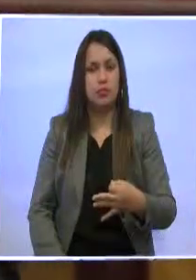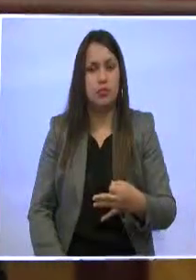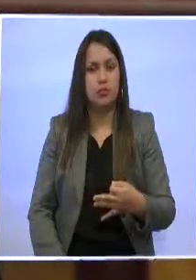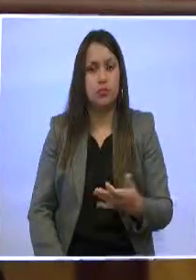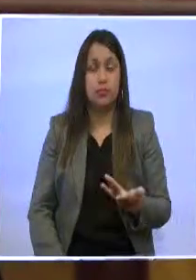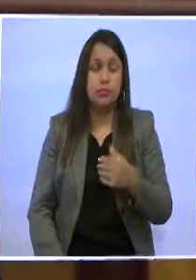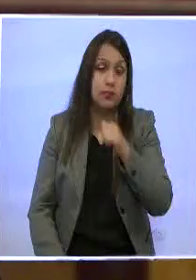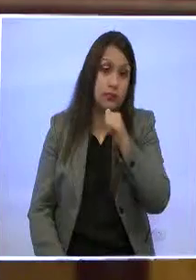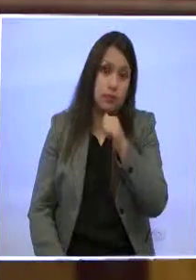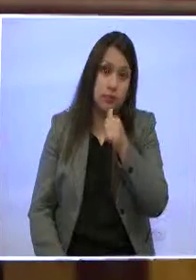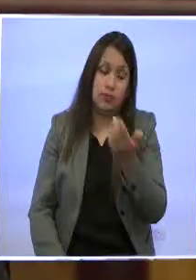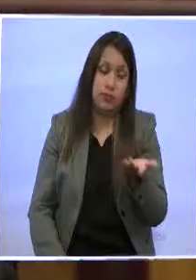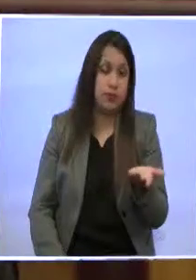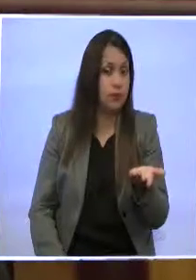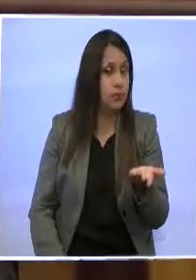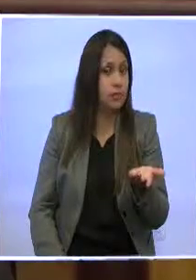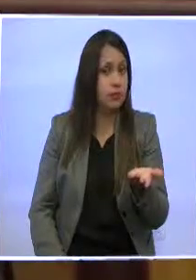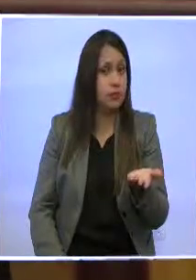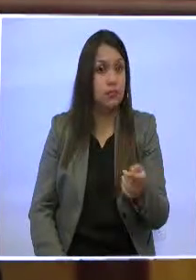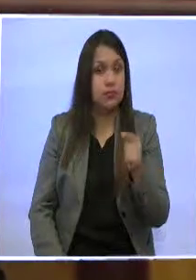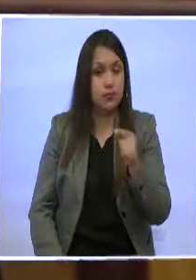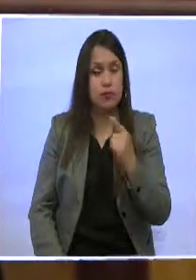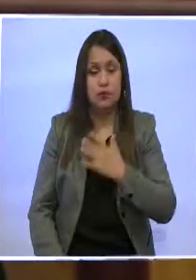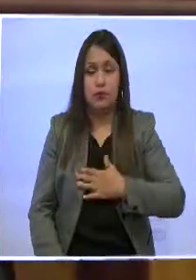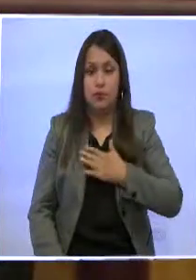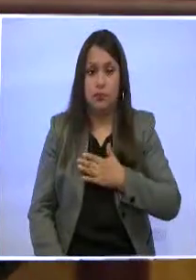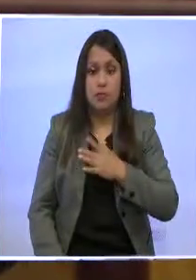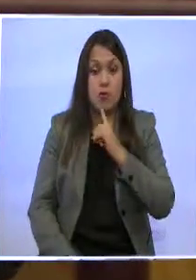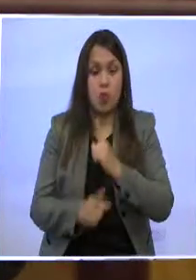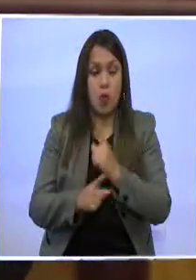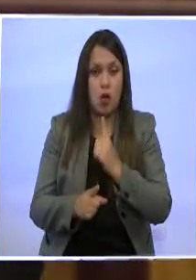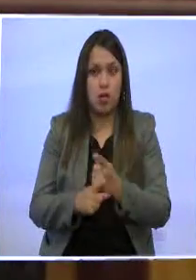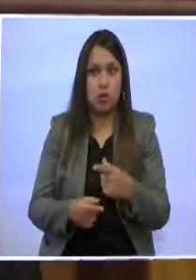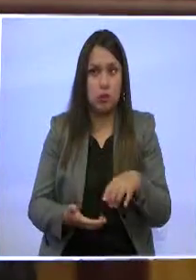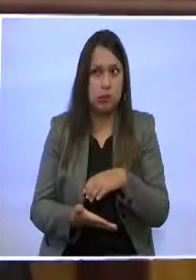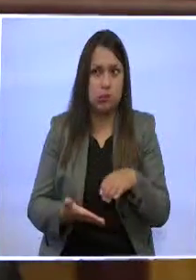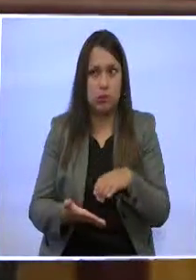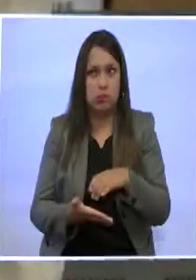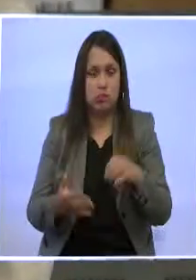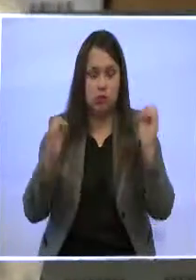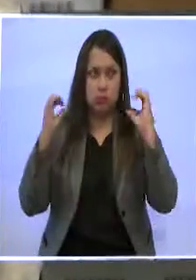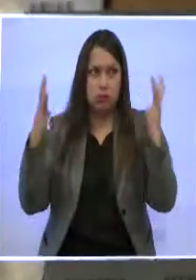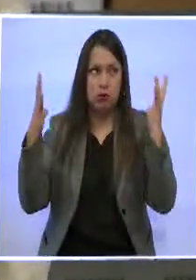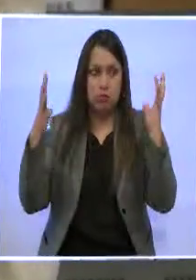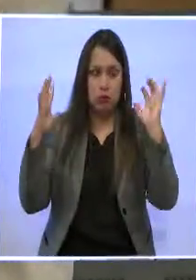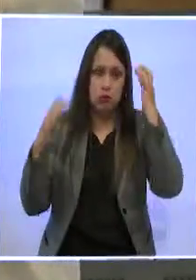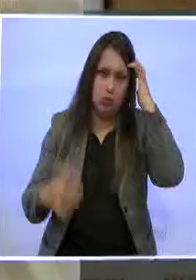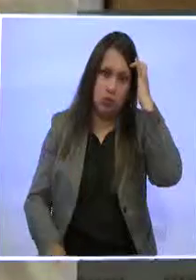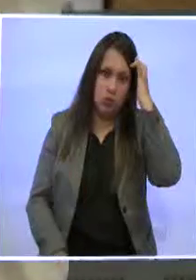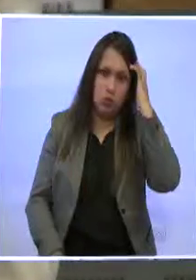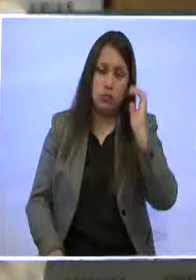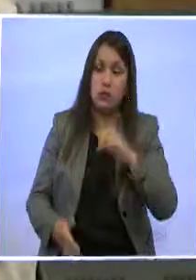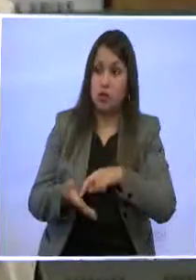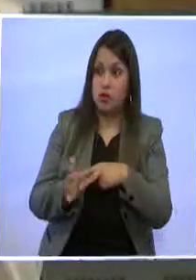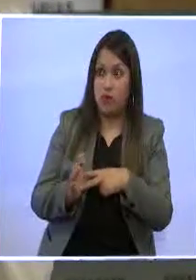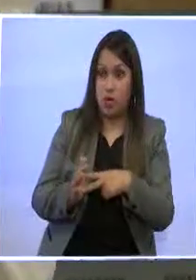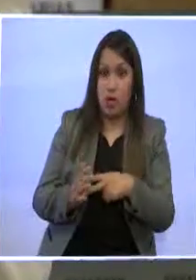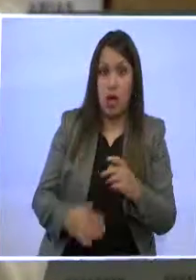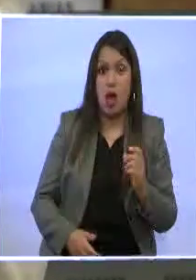todavía no se ha atendido esta situación y generamos una situación incierta. ¿Y eso quiere decir que puede significar un aumento de costos al final?